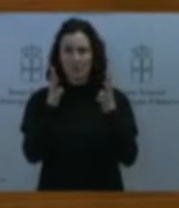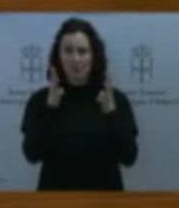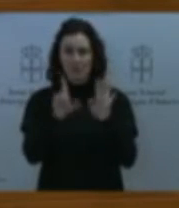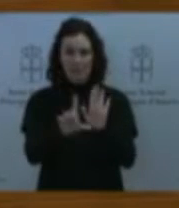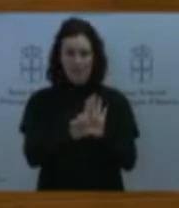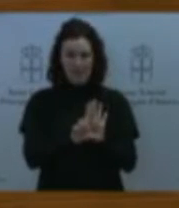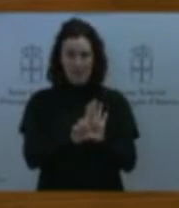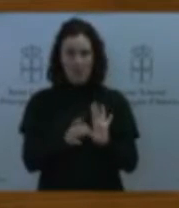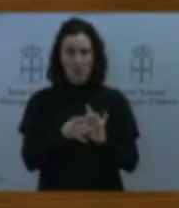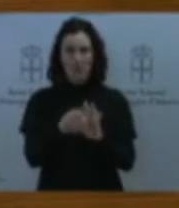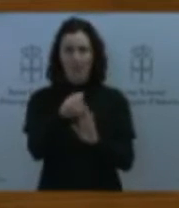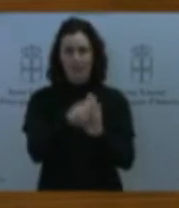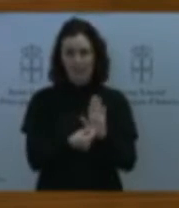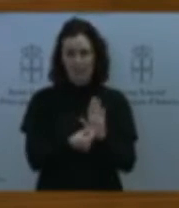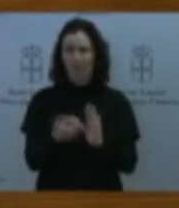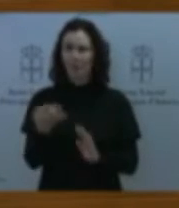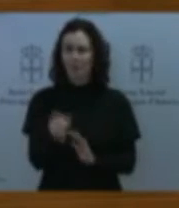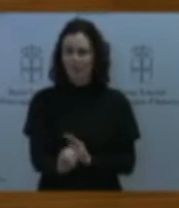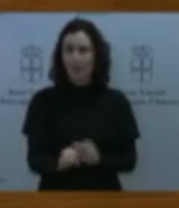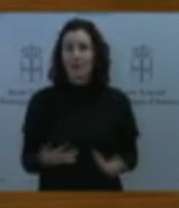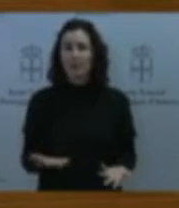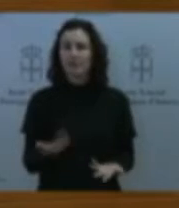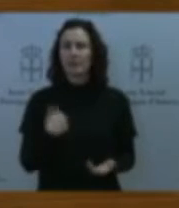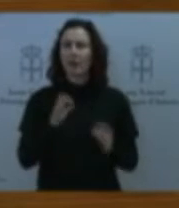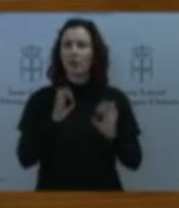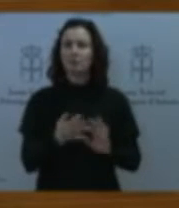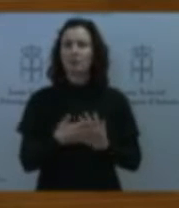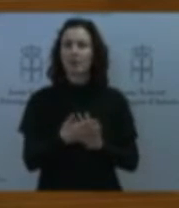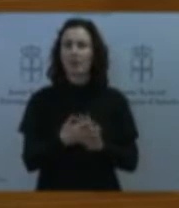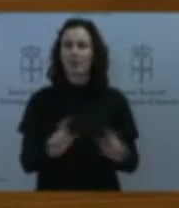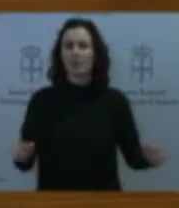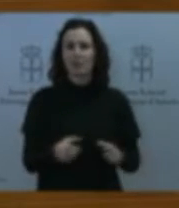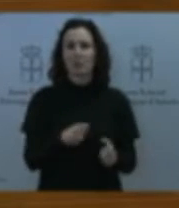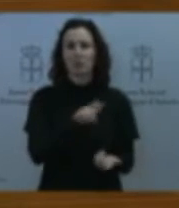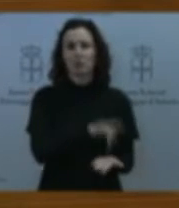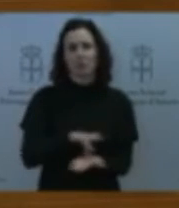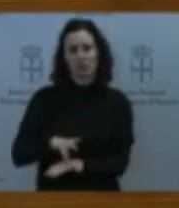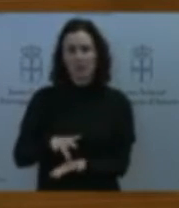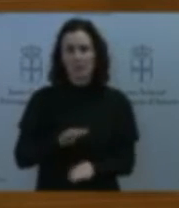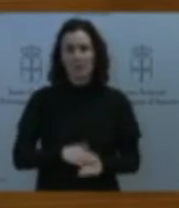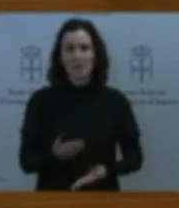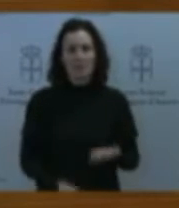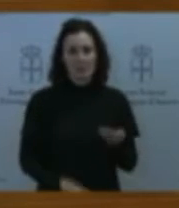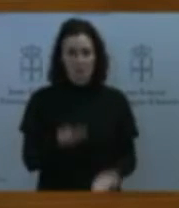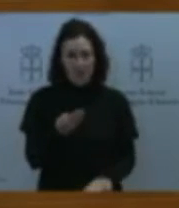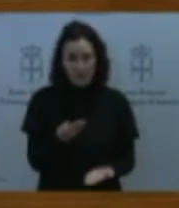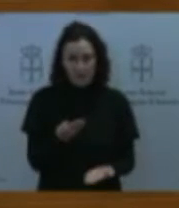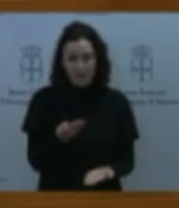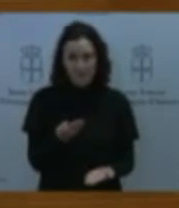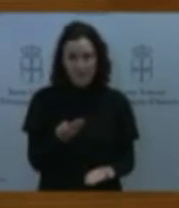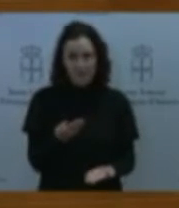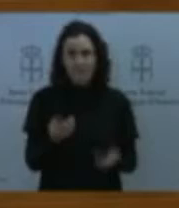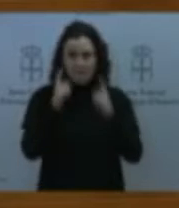pero ya hemos establecido las reuniones pertinentes para hacer una valoración la que la que intentar hacer aquella que favorezca